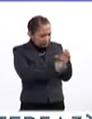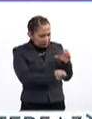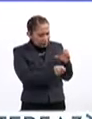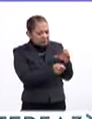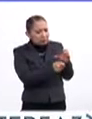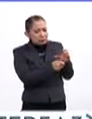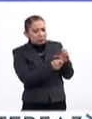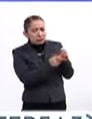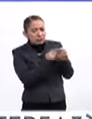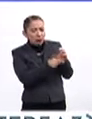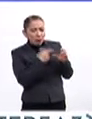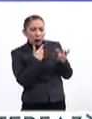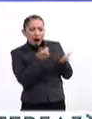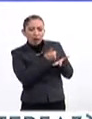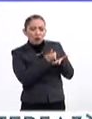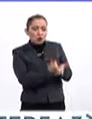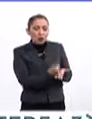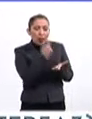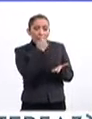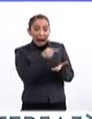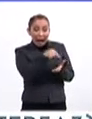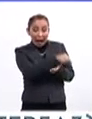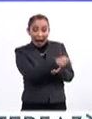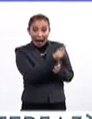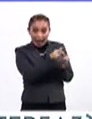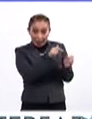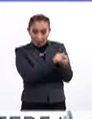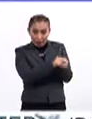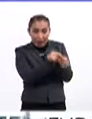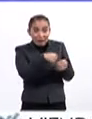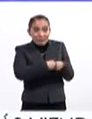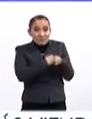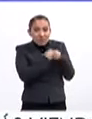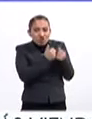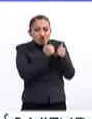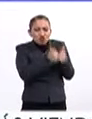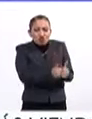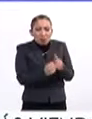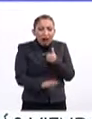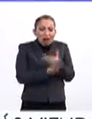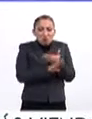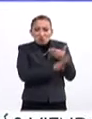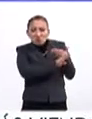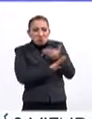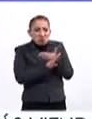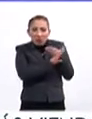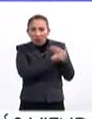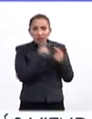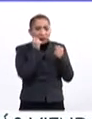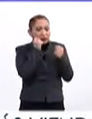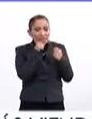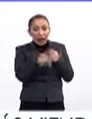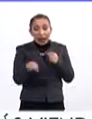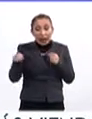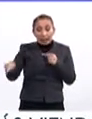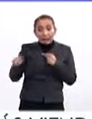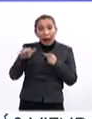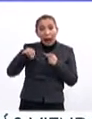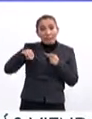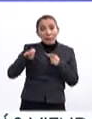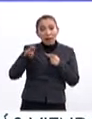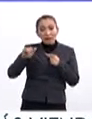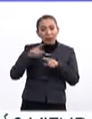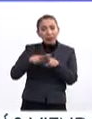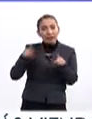con favorecer el que un organismo o no sobreviva a un estrés. Entonces, en también visto, híptica es un parásito que está